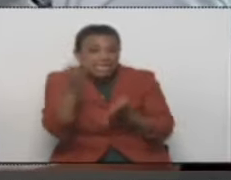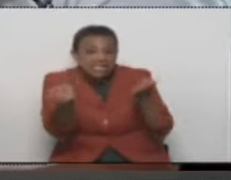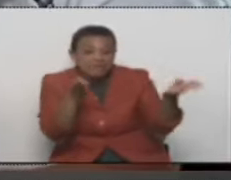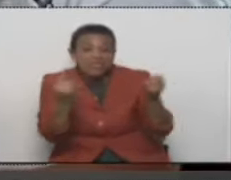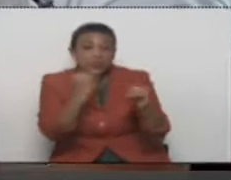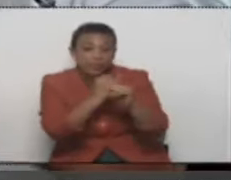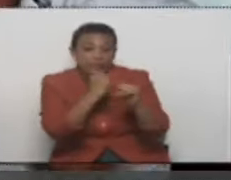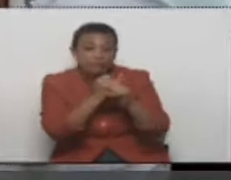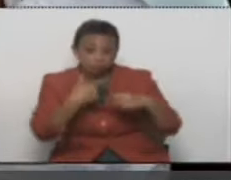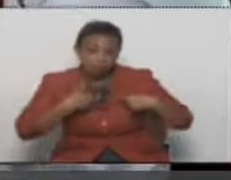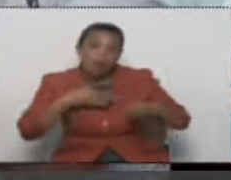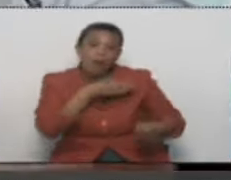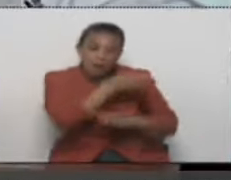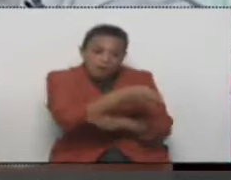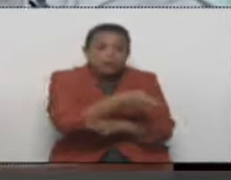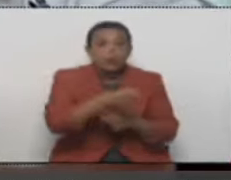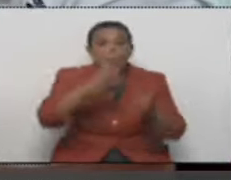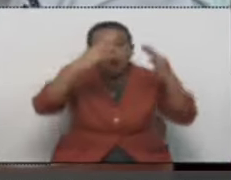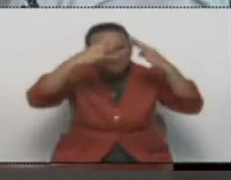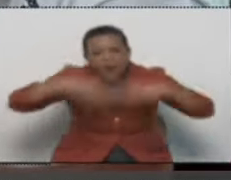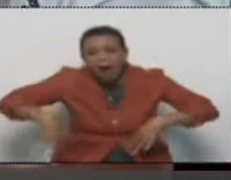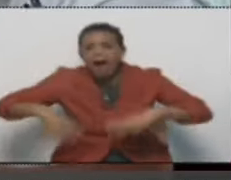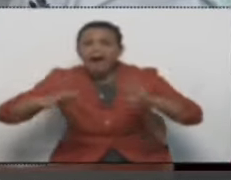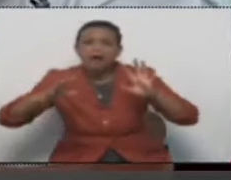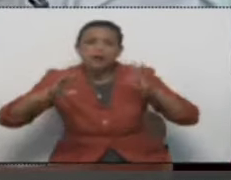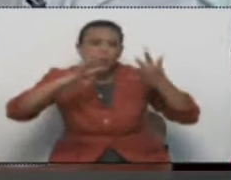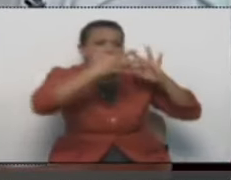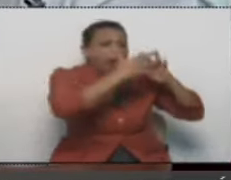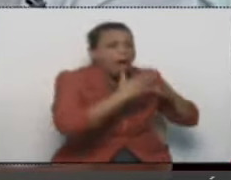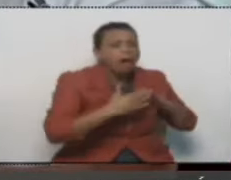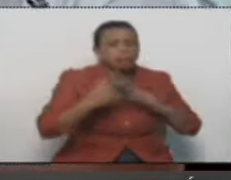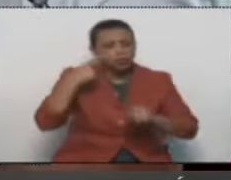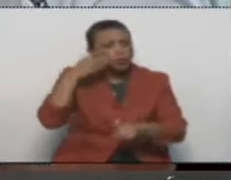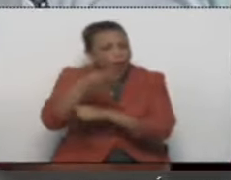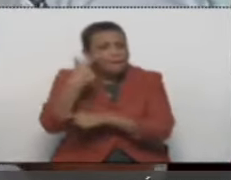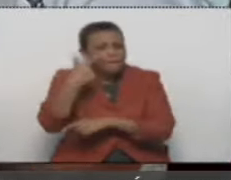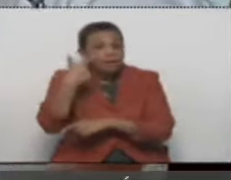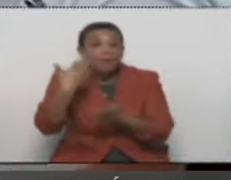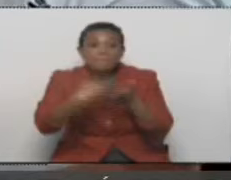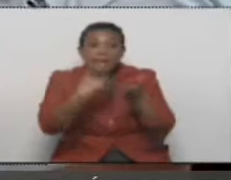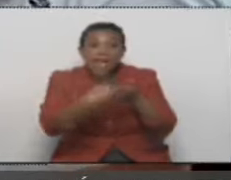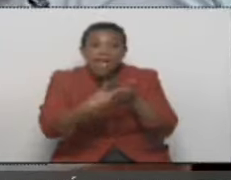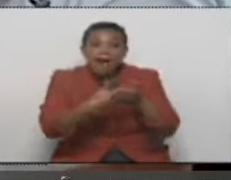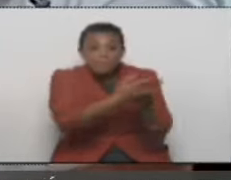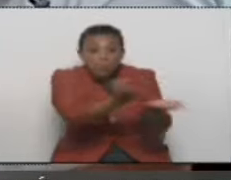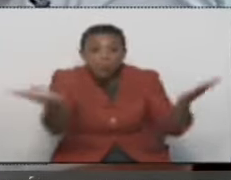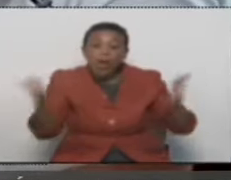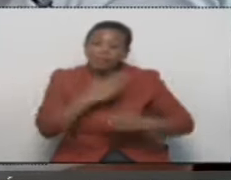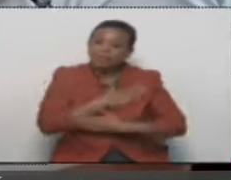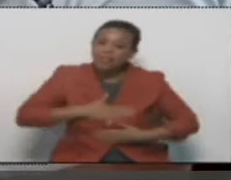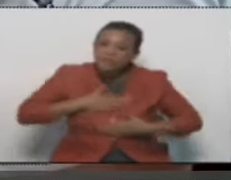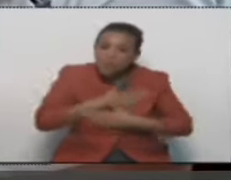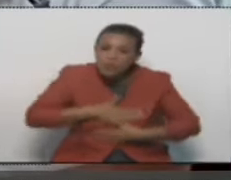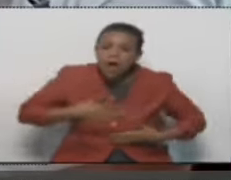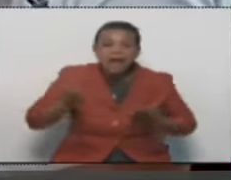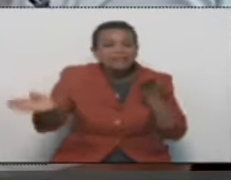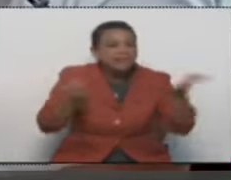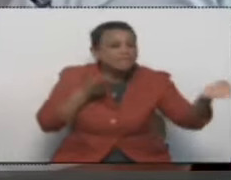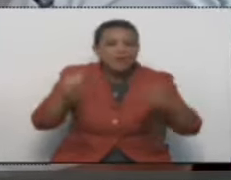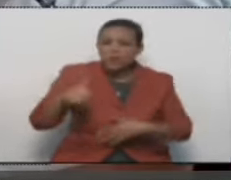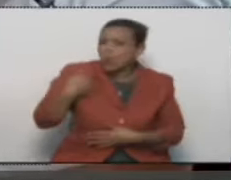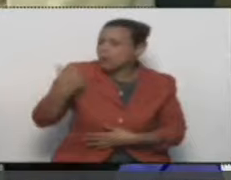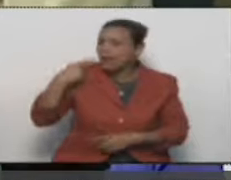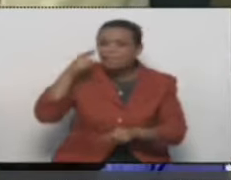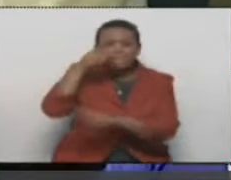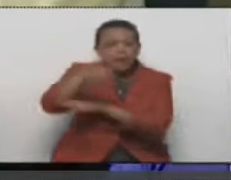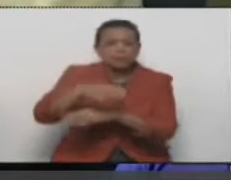internet, a través de nuestra empresa de telecomunicaciones CanTV, y para que usted pueda disfrutar de ese servicio en cualquier lugar donde